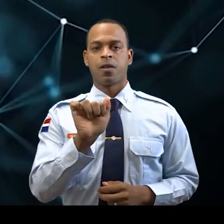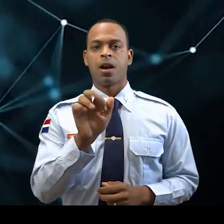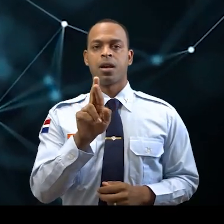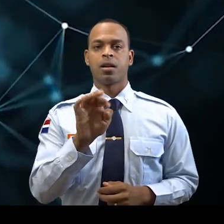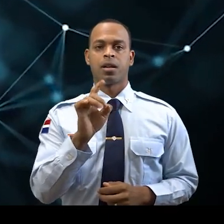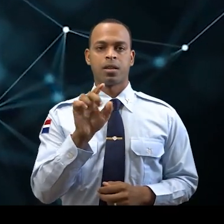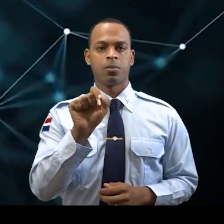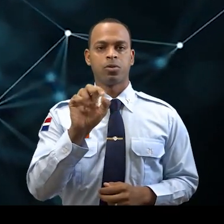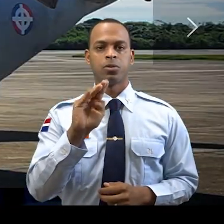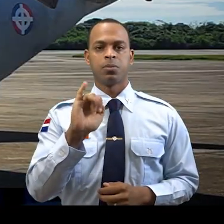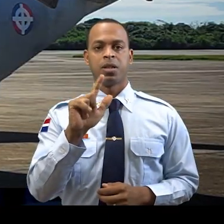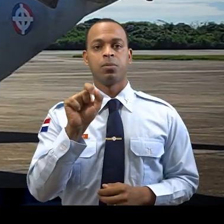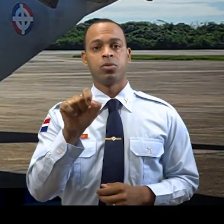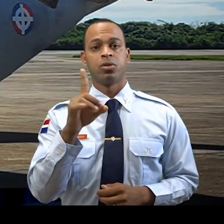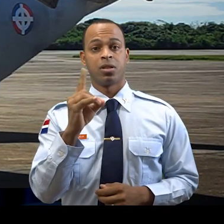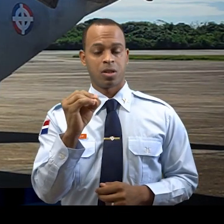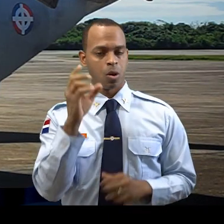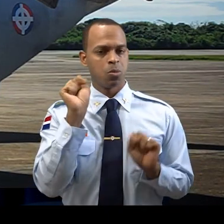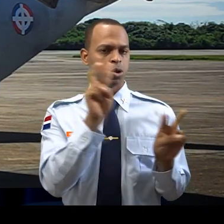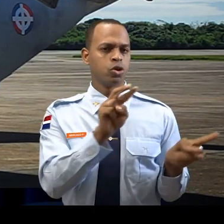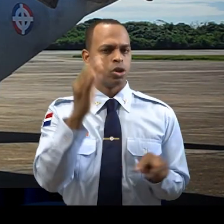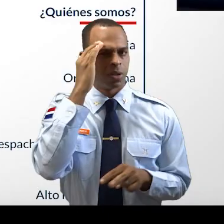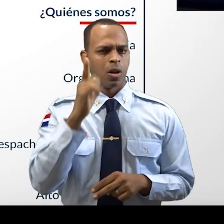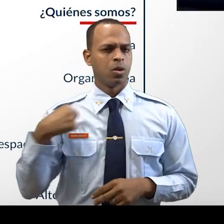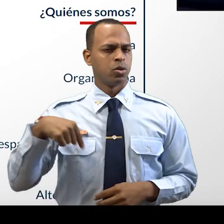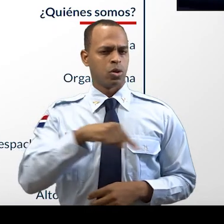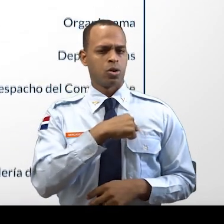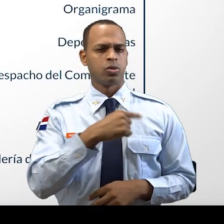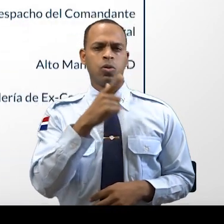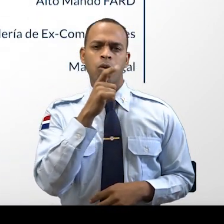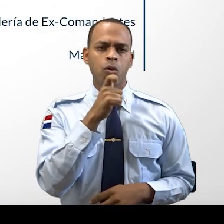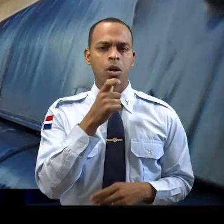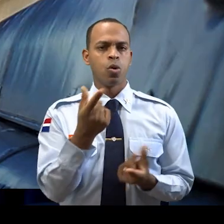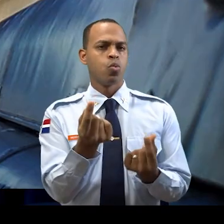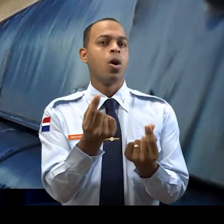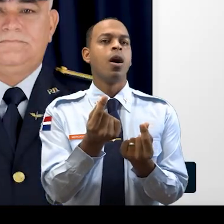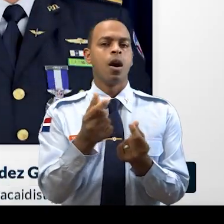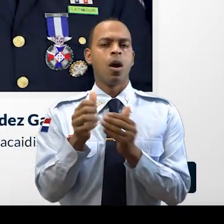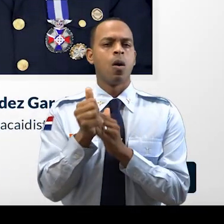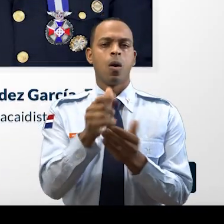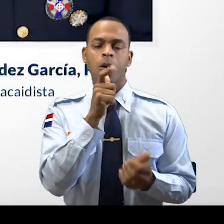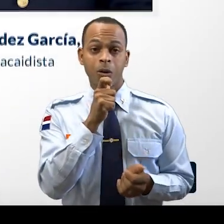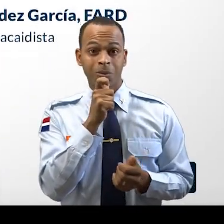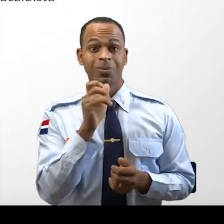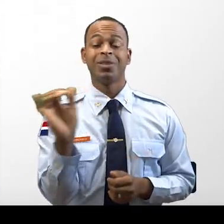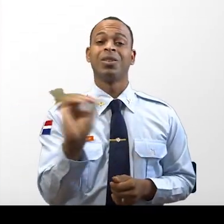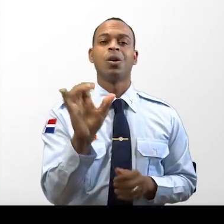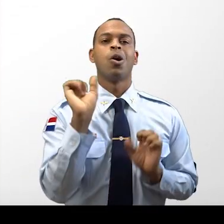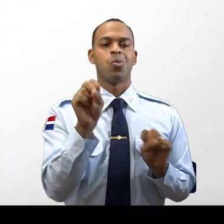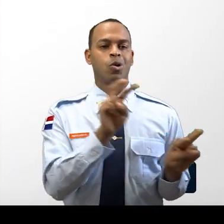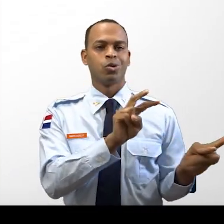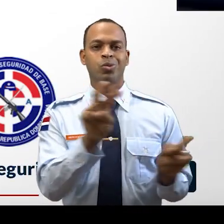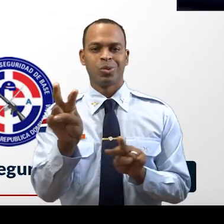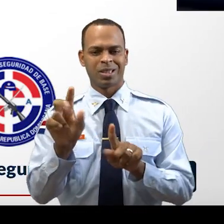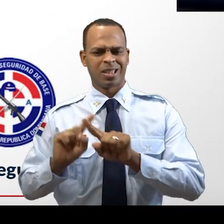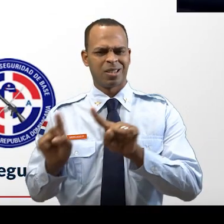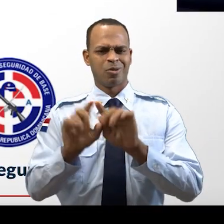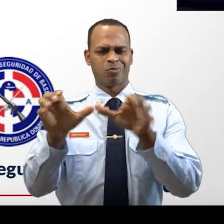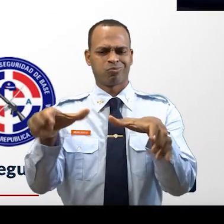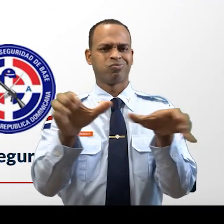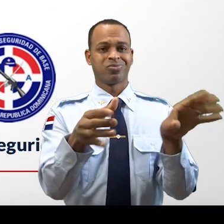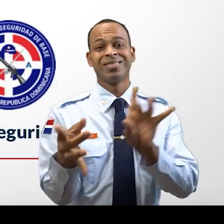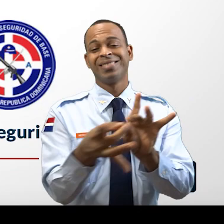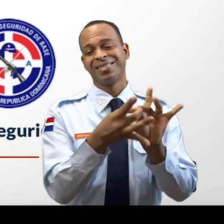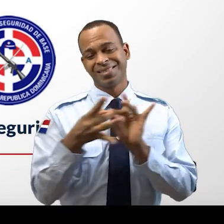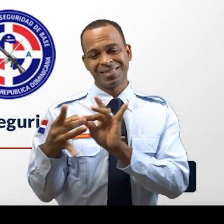.mil.do para que conozcas quiénes somos, qué hacemos y quiénes nos dirigen. Además de navegar por las dependencias de